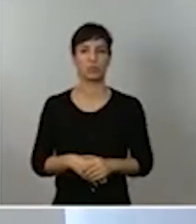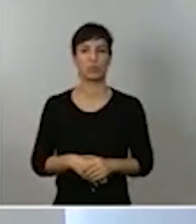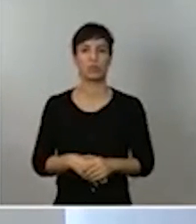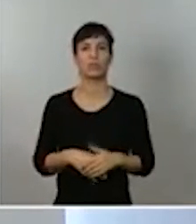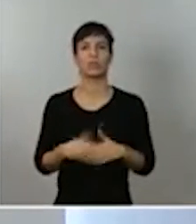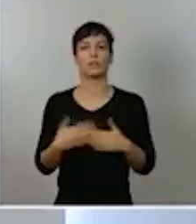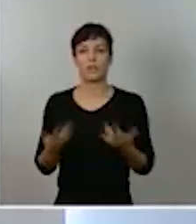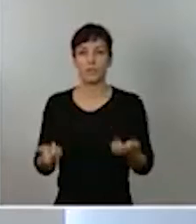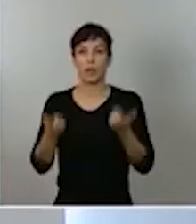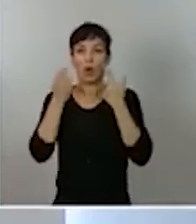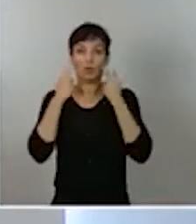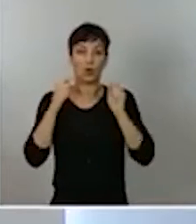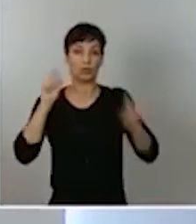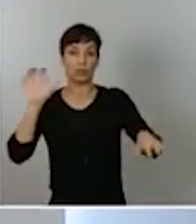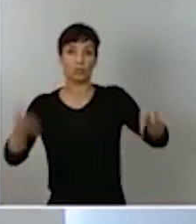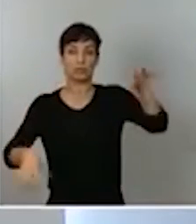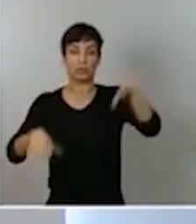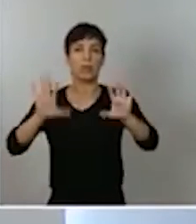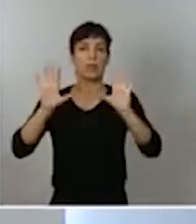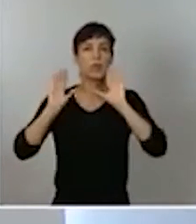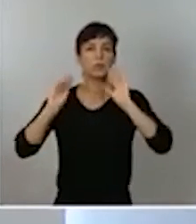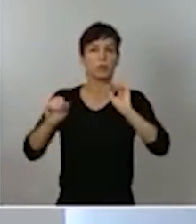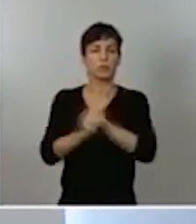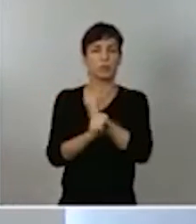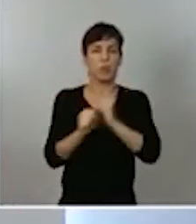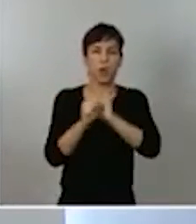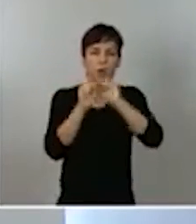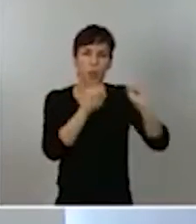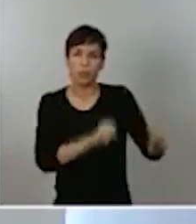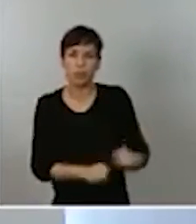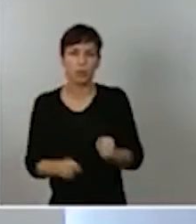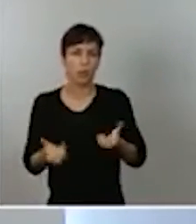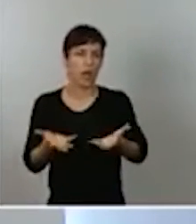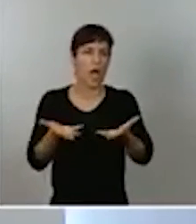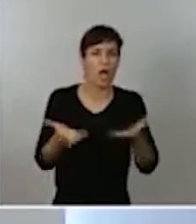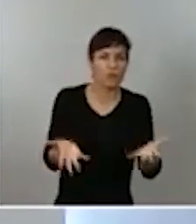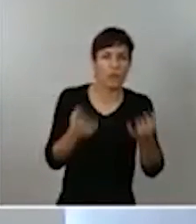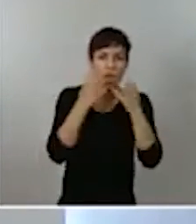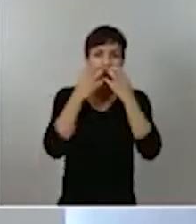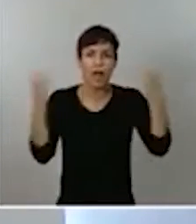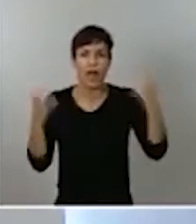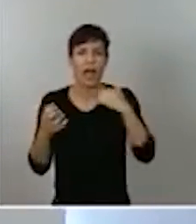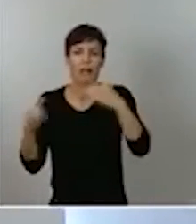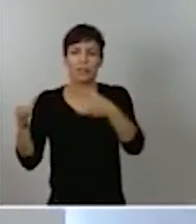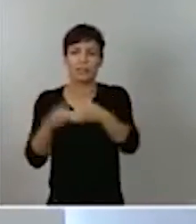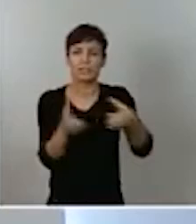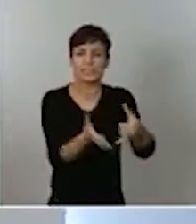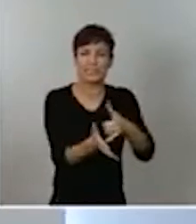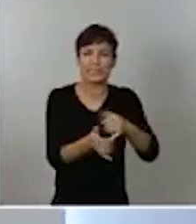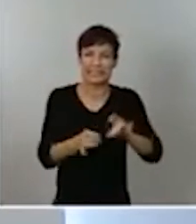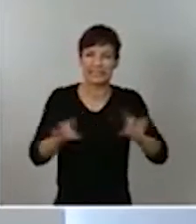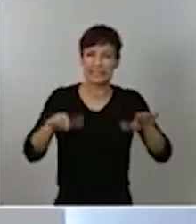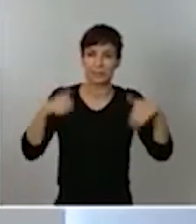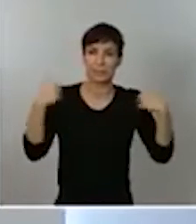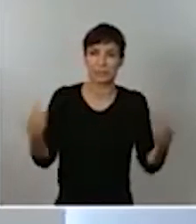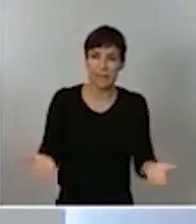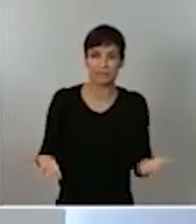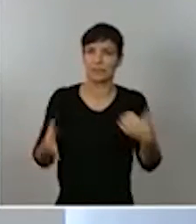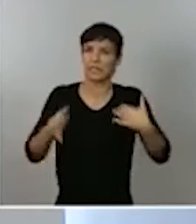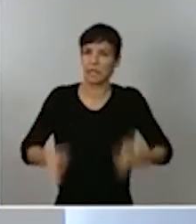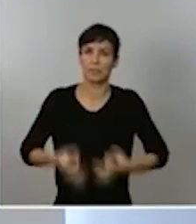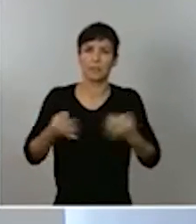su tradicional labor de protección y auxilio a los colectivos más vulnerables que desarrollan en todo momento.